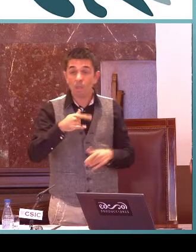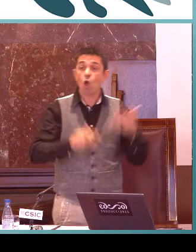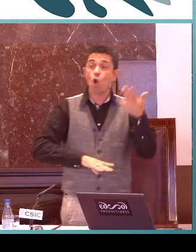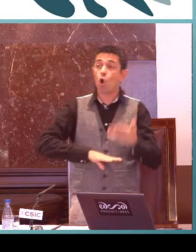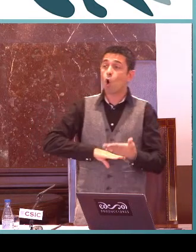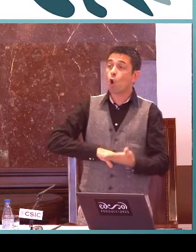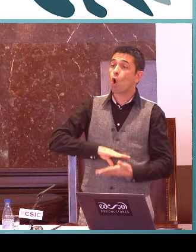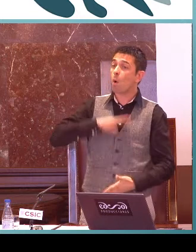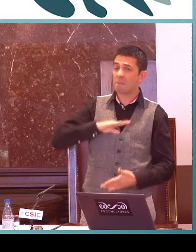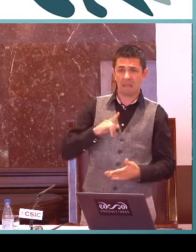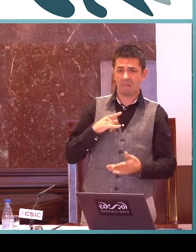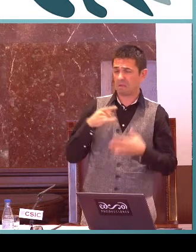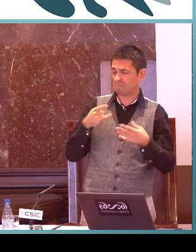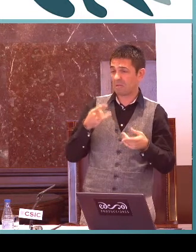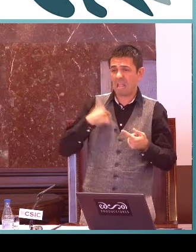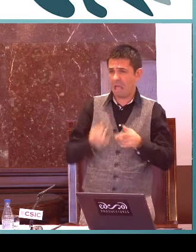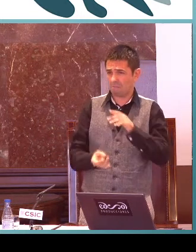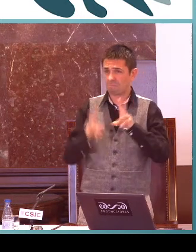serían las competencias máximas.